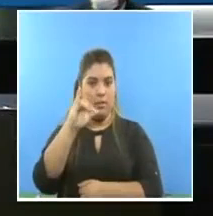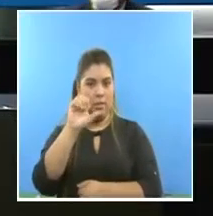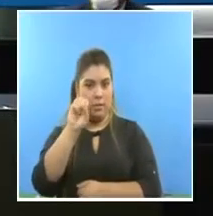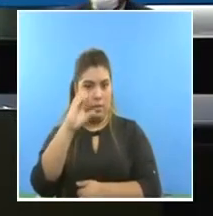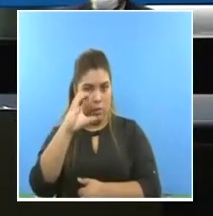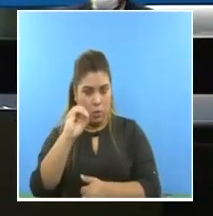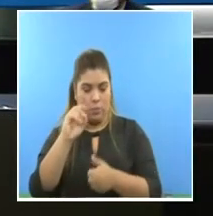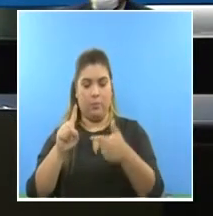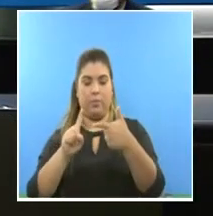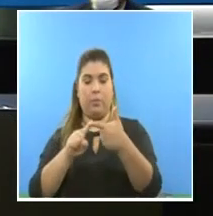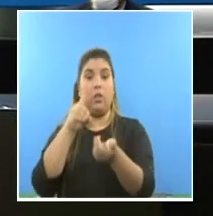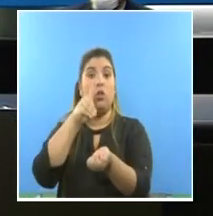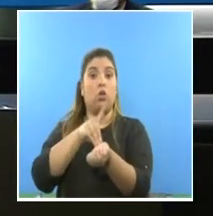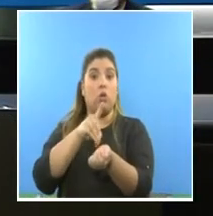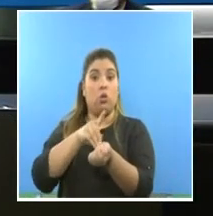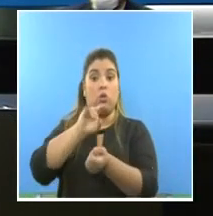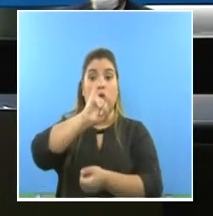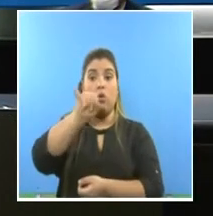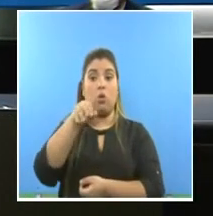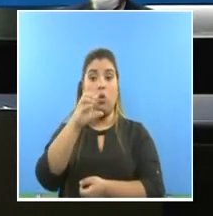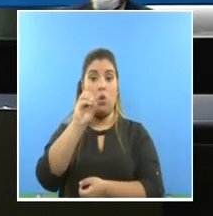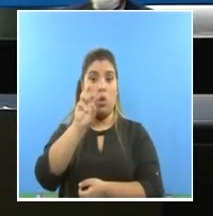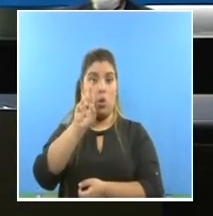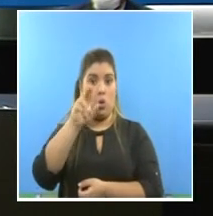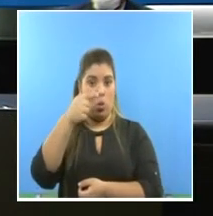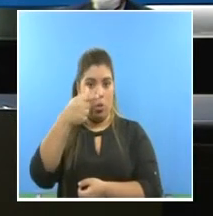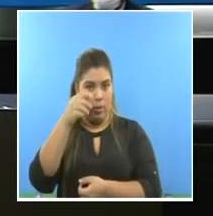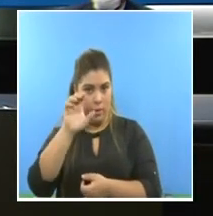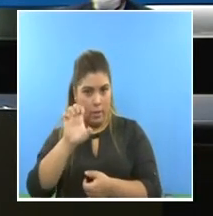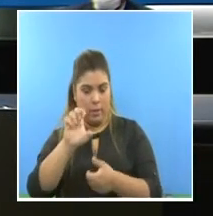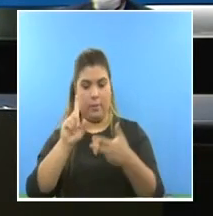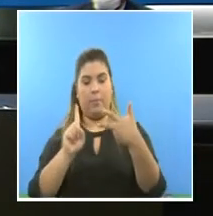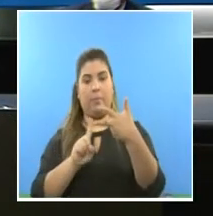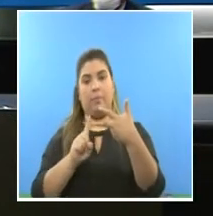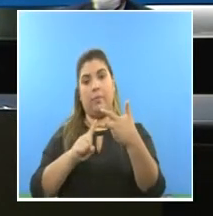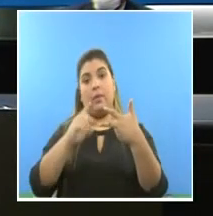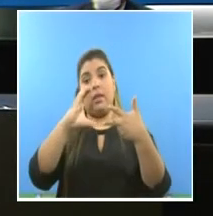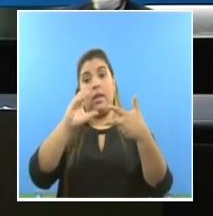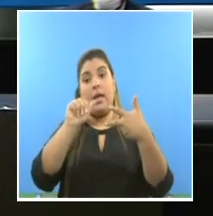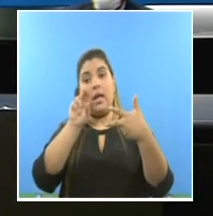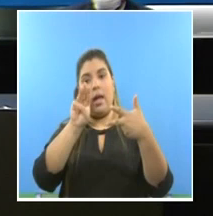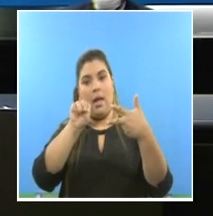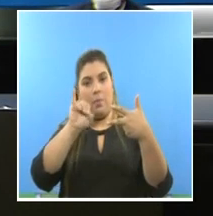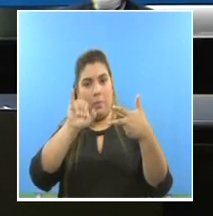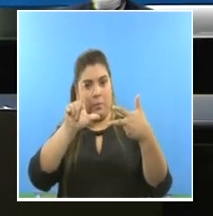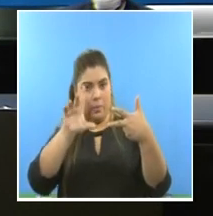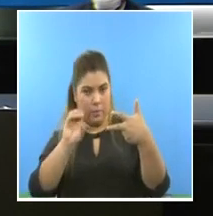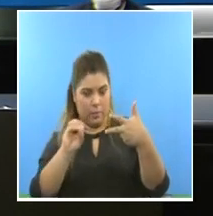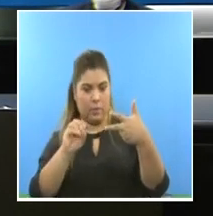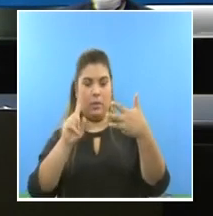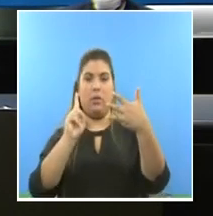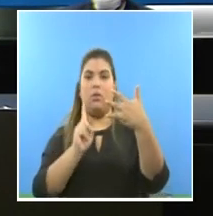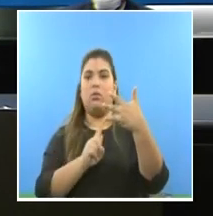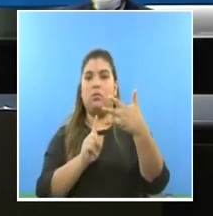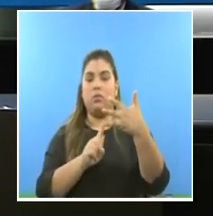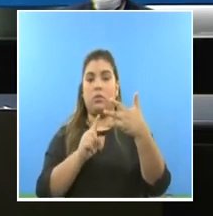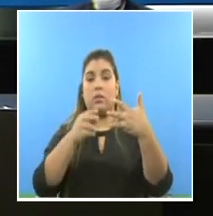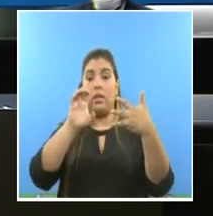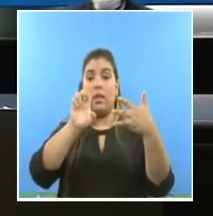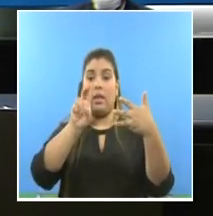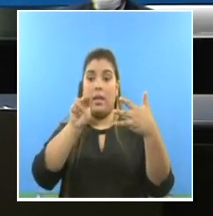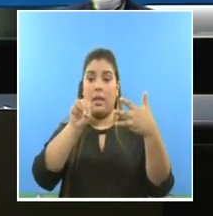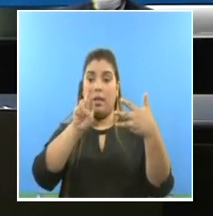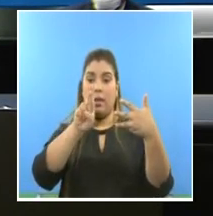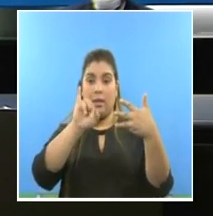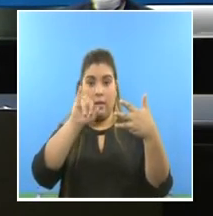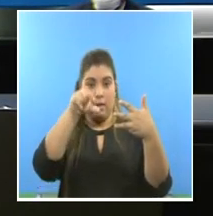el doctor Jorge Medrano, el doctor Camilo Alem, el doctor Enrique